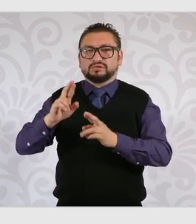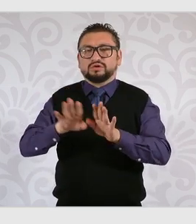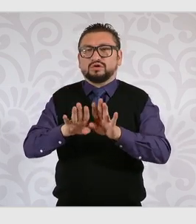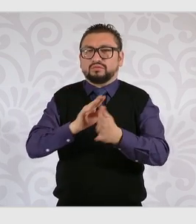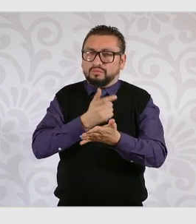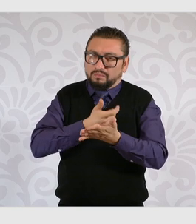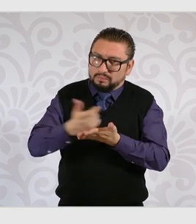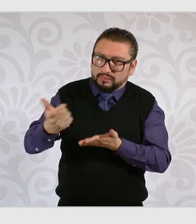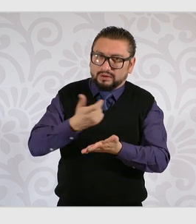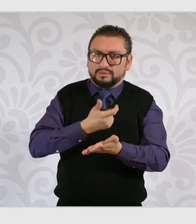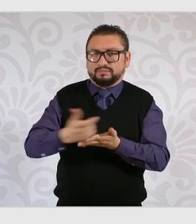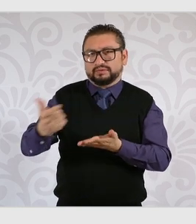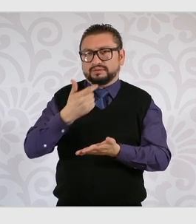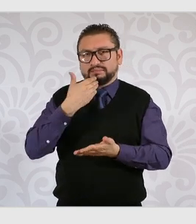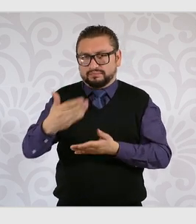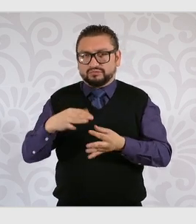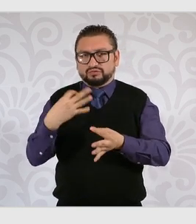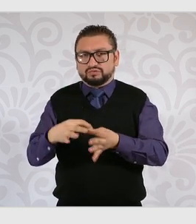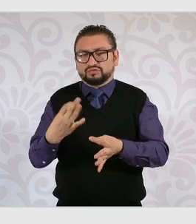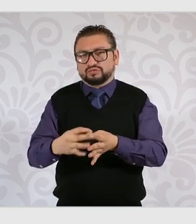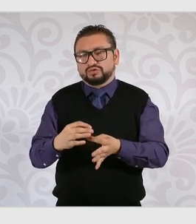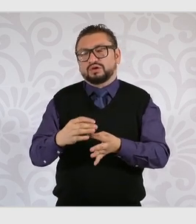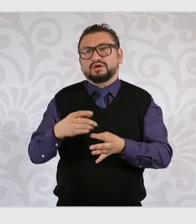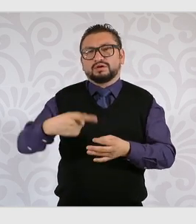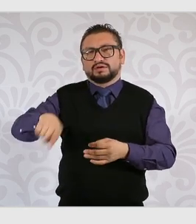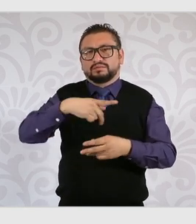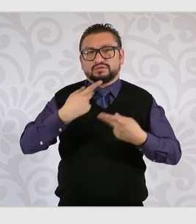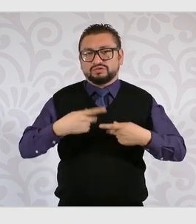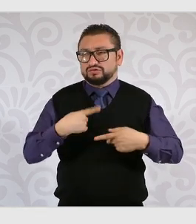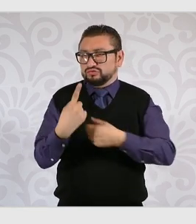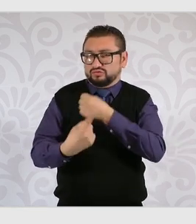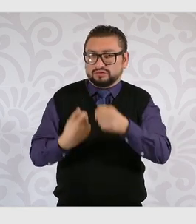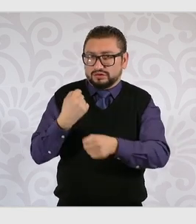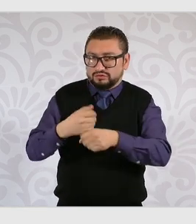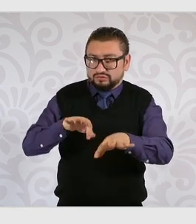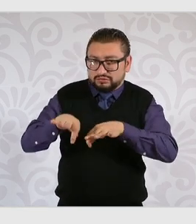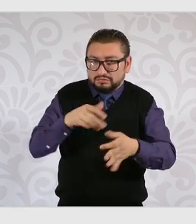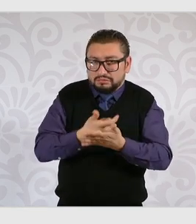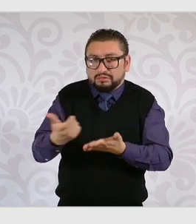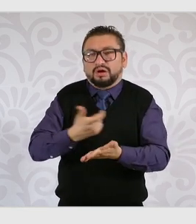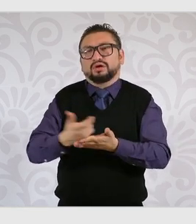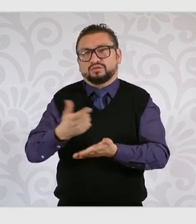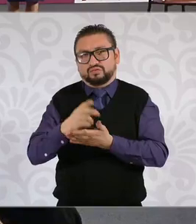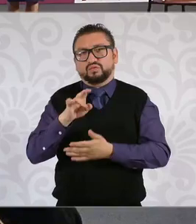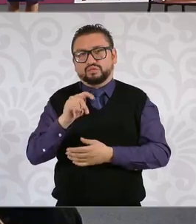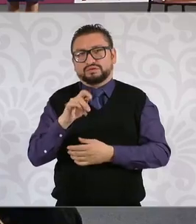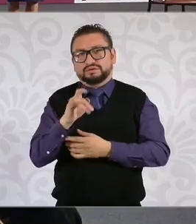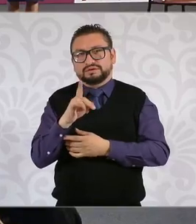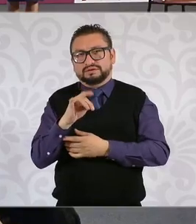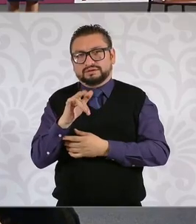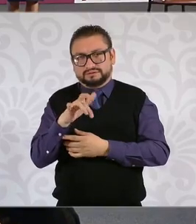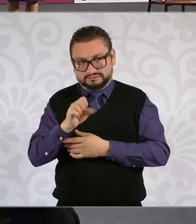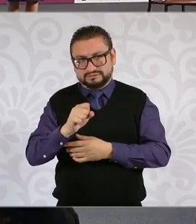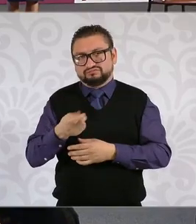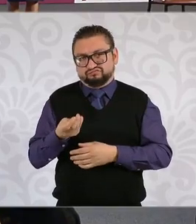correspondiente de utilidades para las y los trabajadores que participan en estas plataformas. Siguiente, por favor.